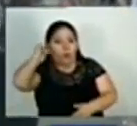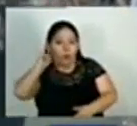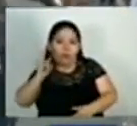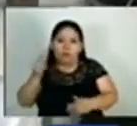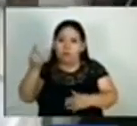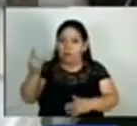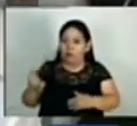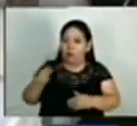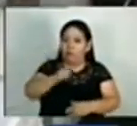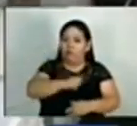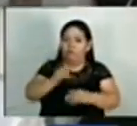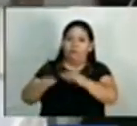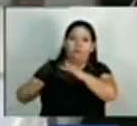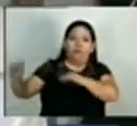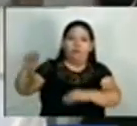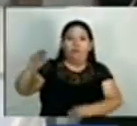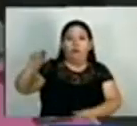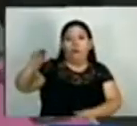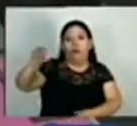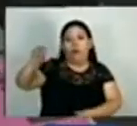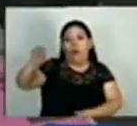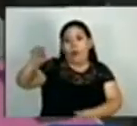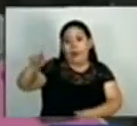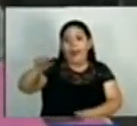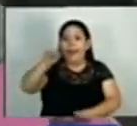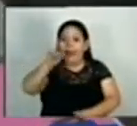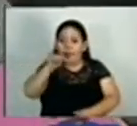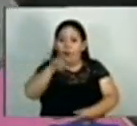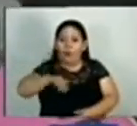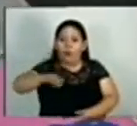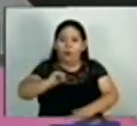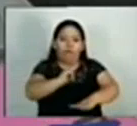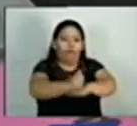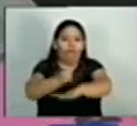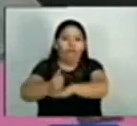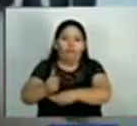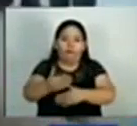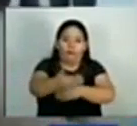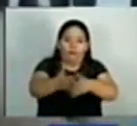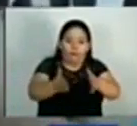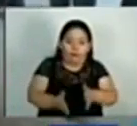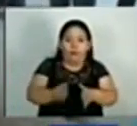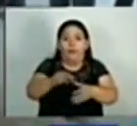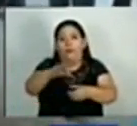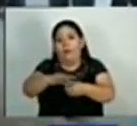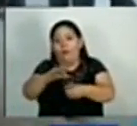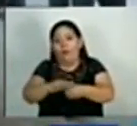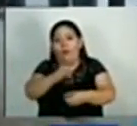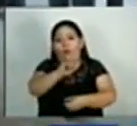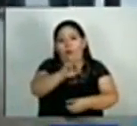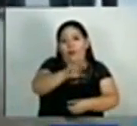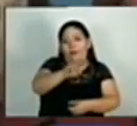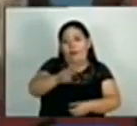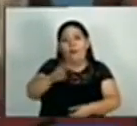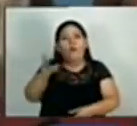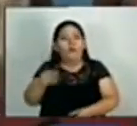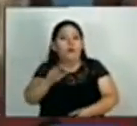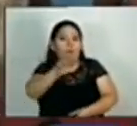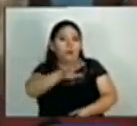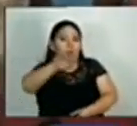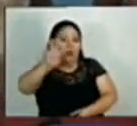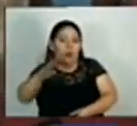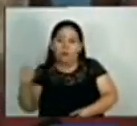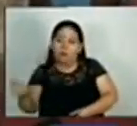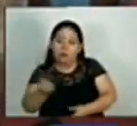del Tribunal Supremo Electoral, Noel Orellana, lugar en el cual se instalaron 34 juntas receptoras de votos con un registro de más de 23